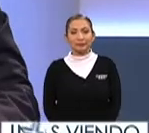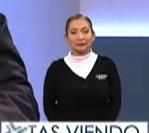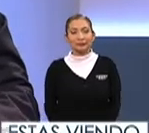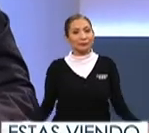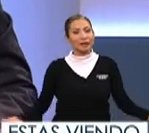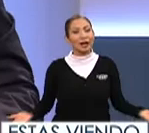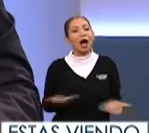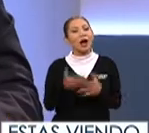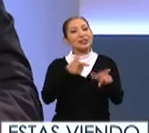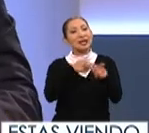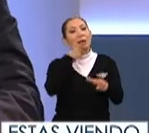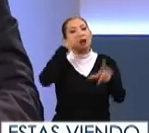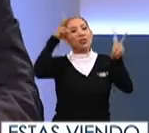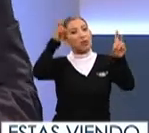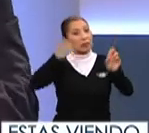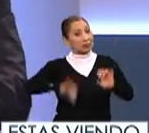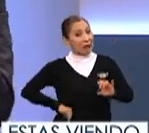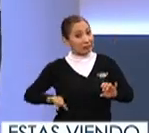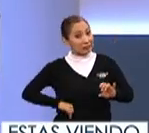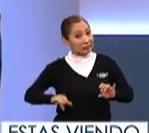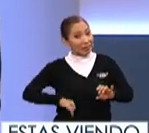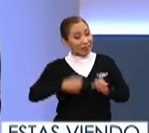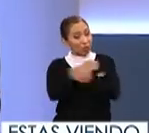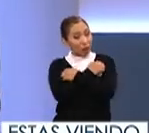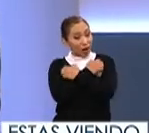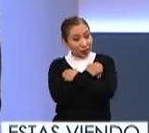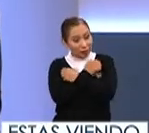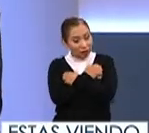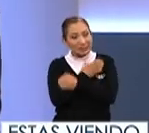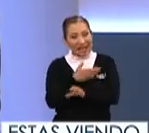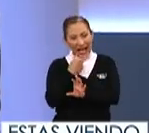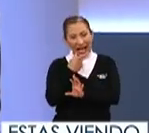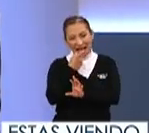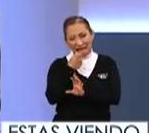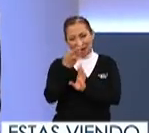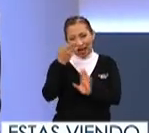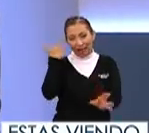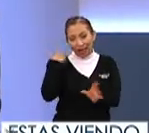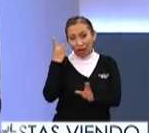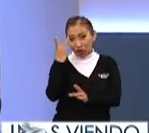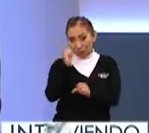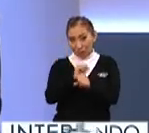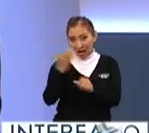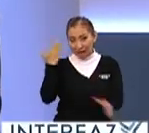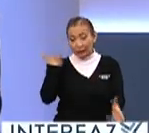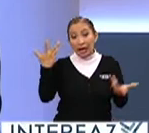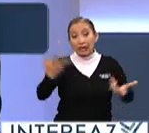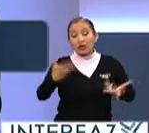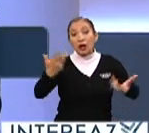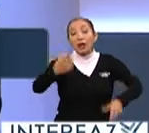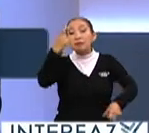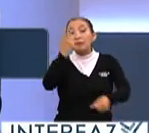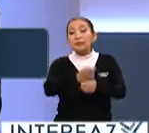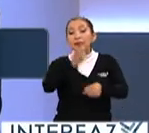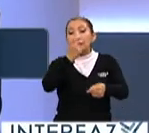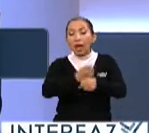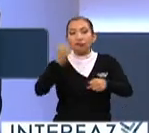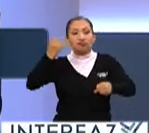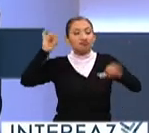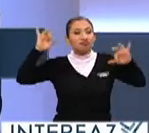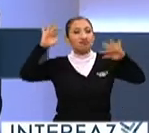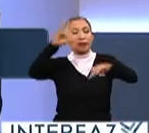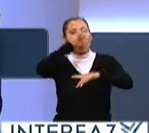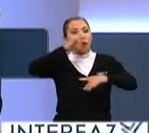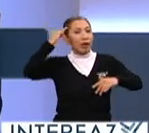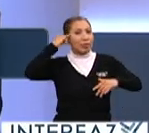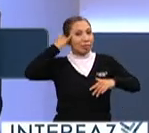Vamos a seguir hablando de temas muy interesantes en temas educativos. Ya lo habíamos dicho, hace un par de semanas se llevó a cabo el primer congreso de